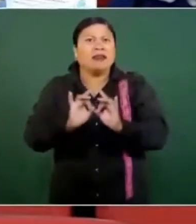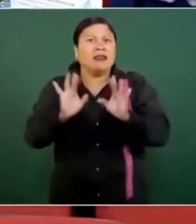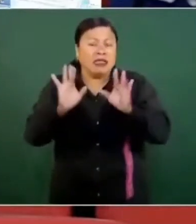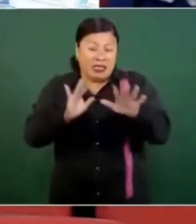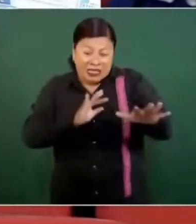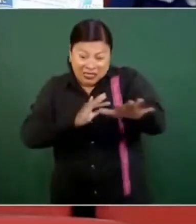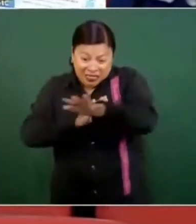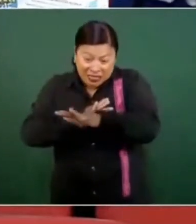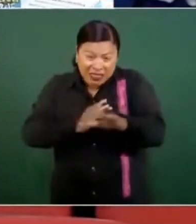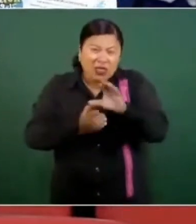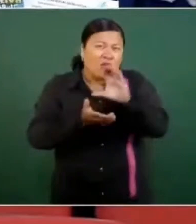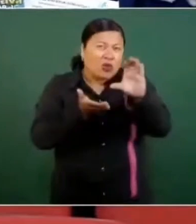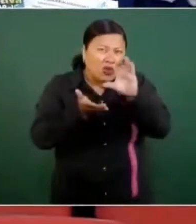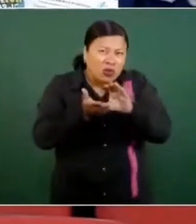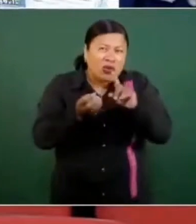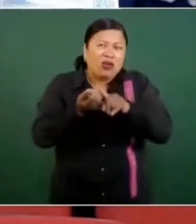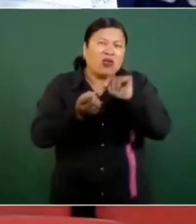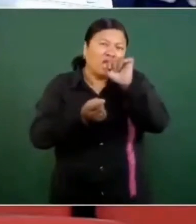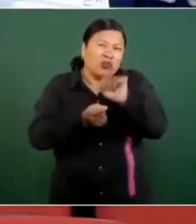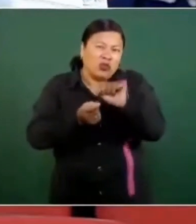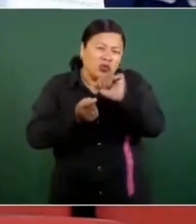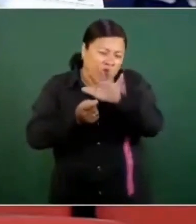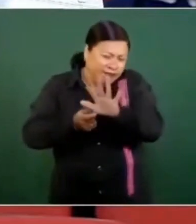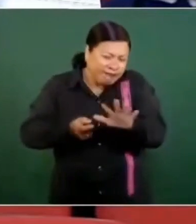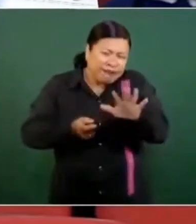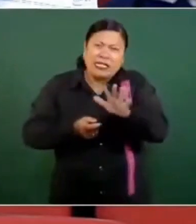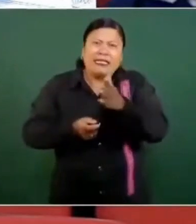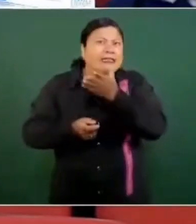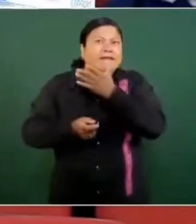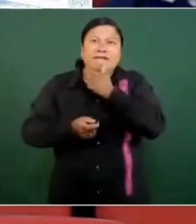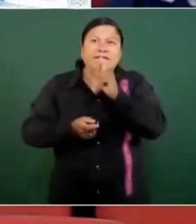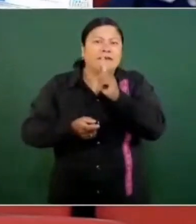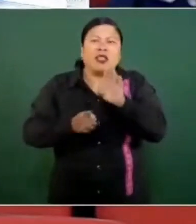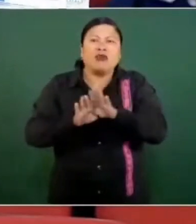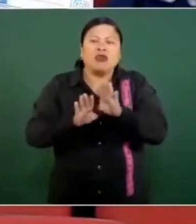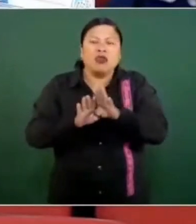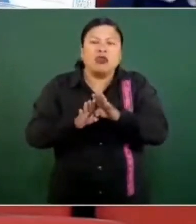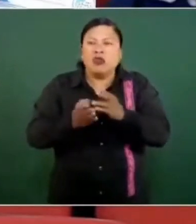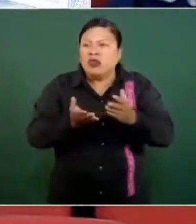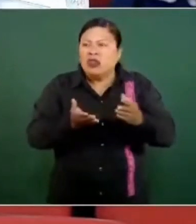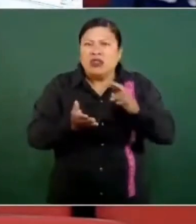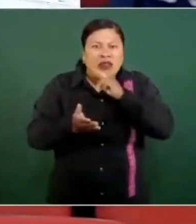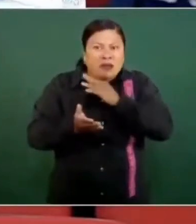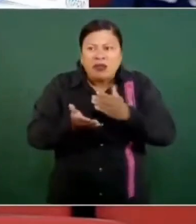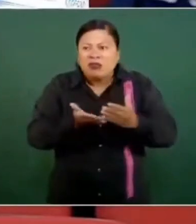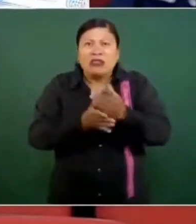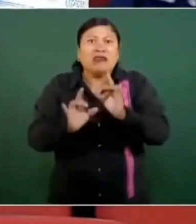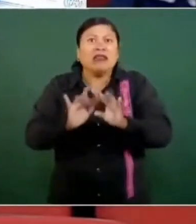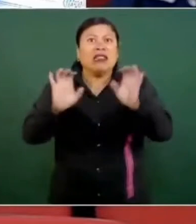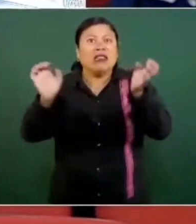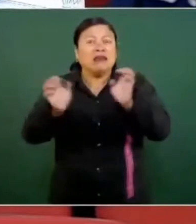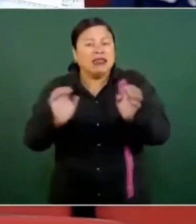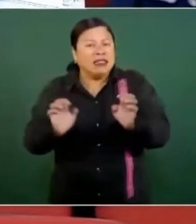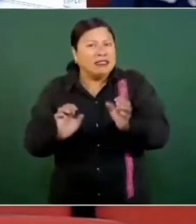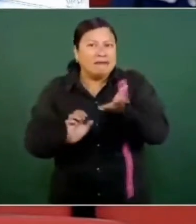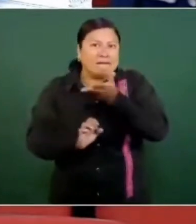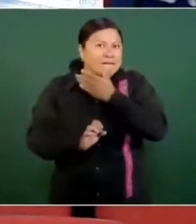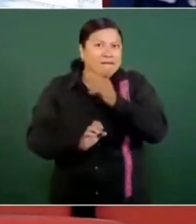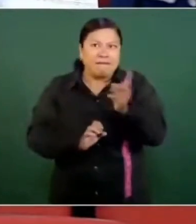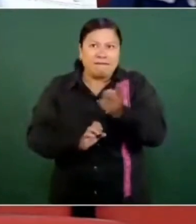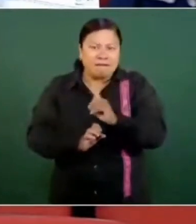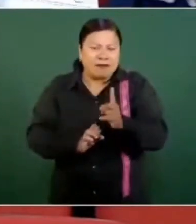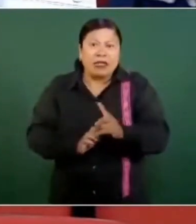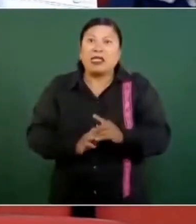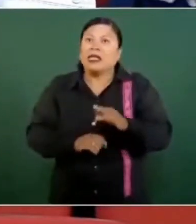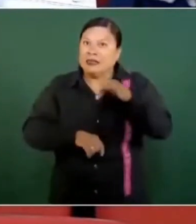cuadro y las colonias del sur de la ciudad pues no se pueden evacuar a la ciudad en caso de alguna emergencia. Ya tuvimos